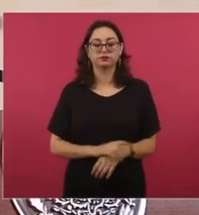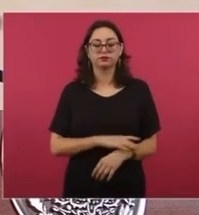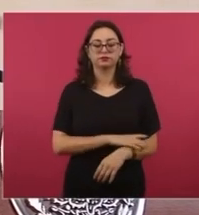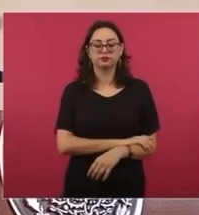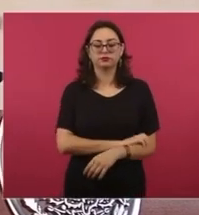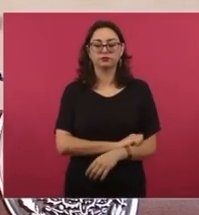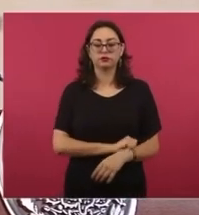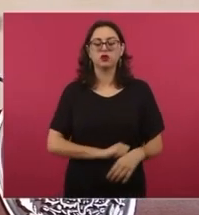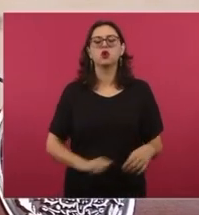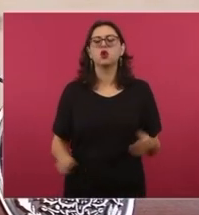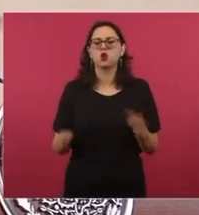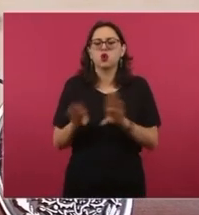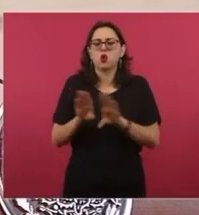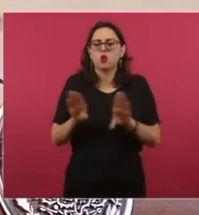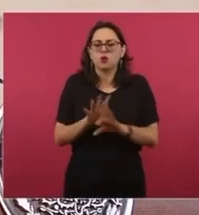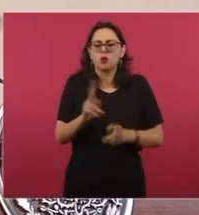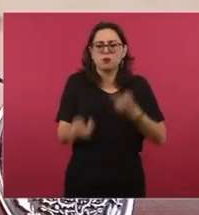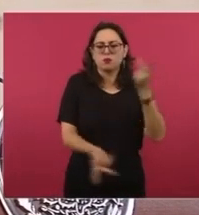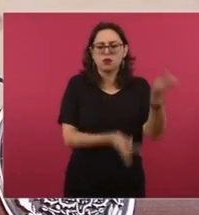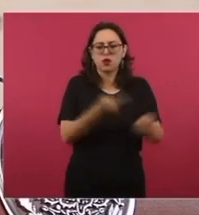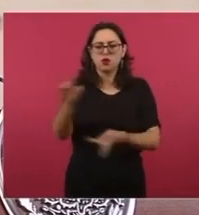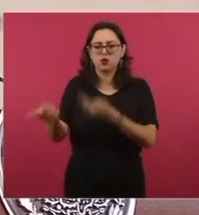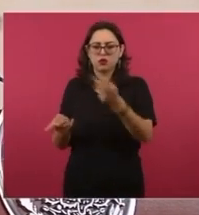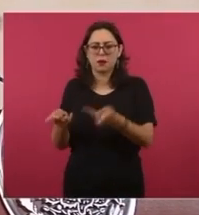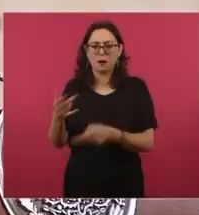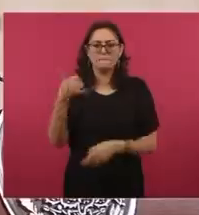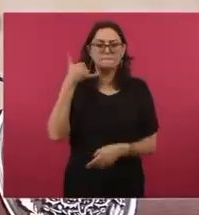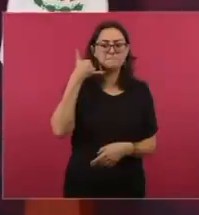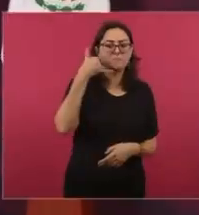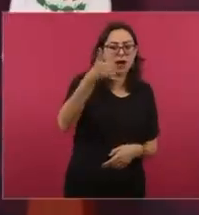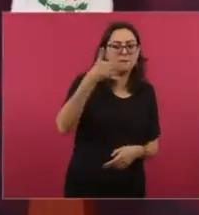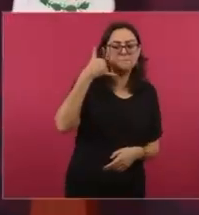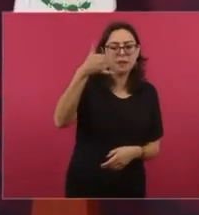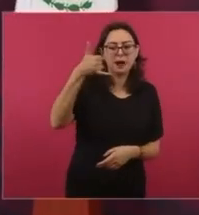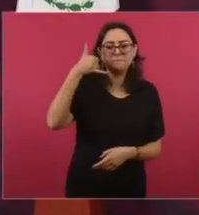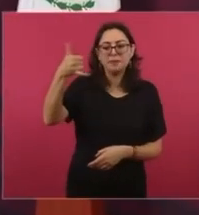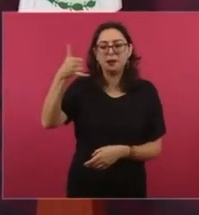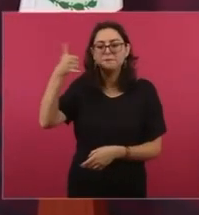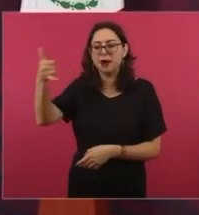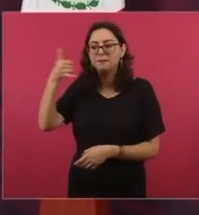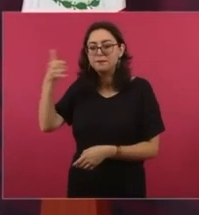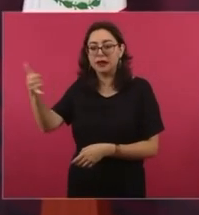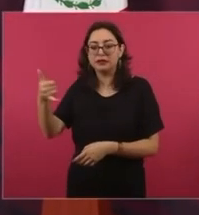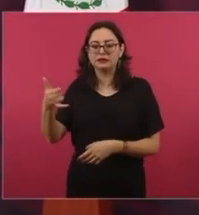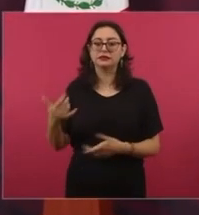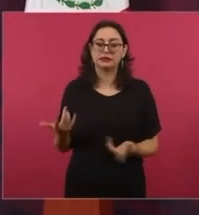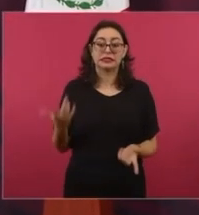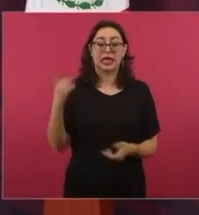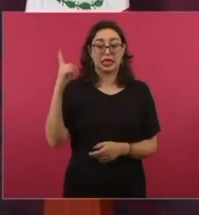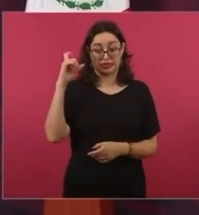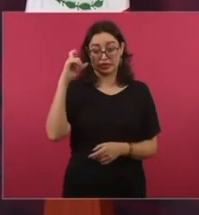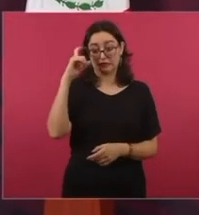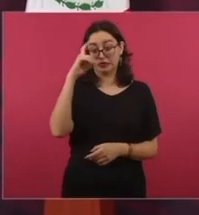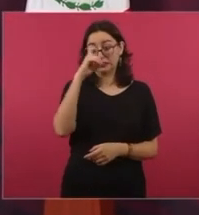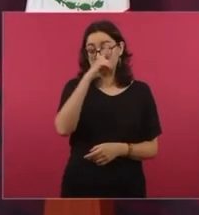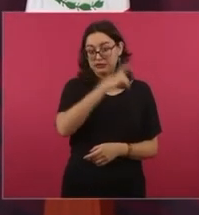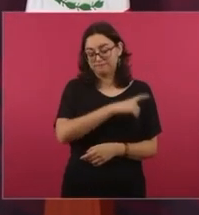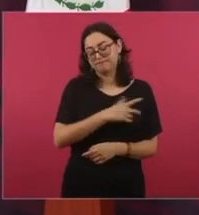telefónica que nos castiga, porque si fuese